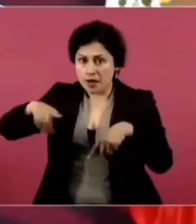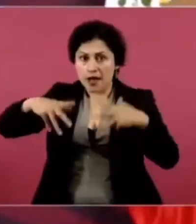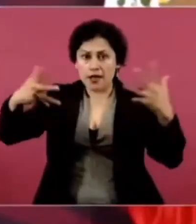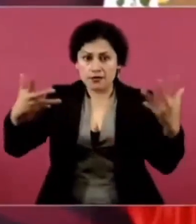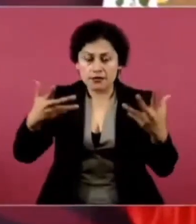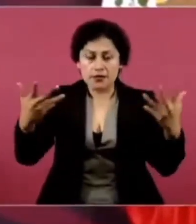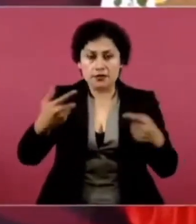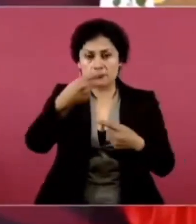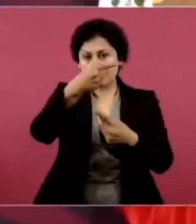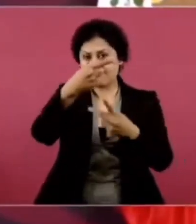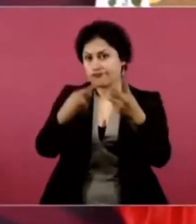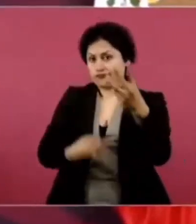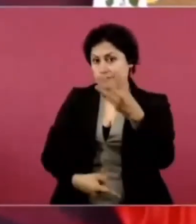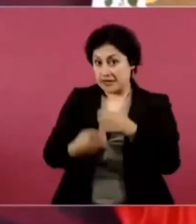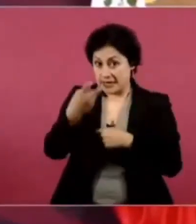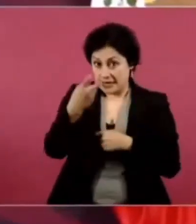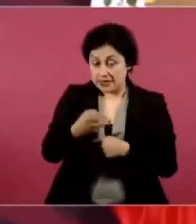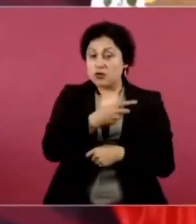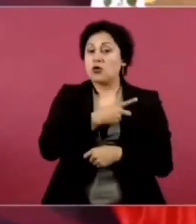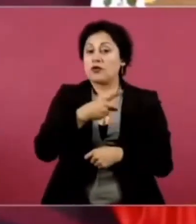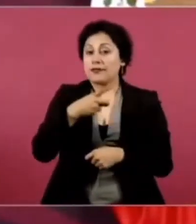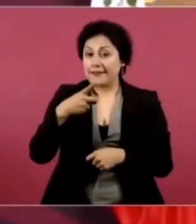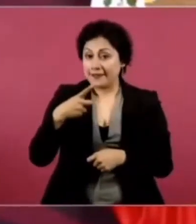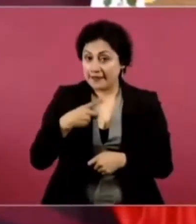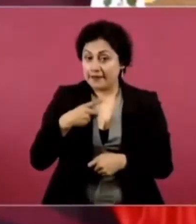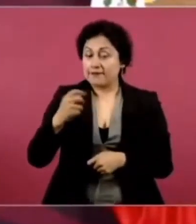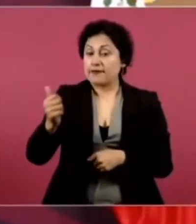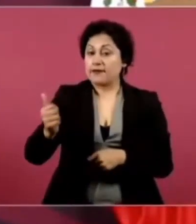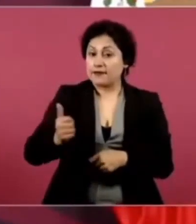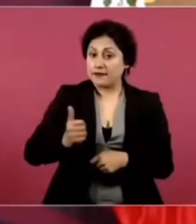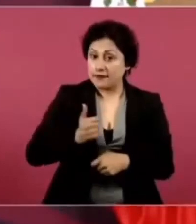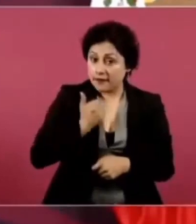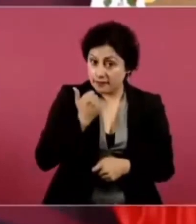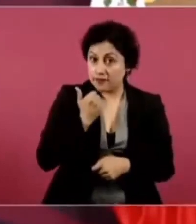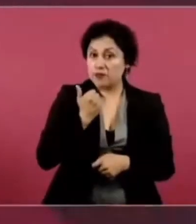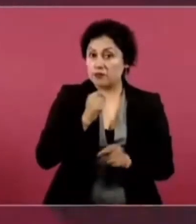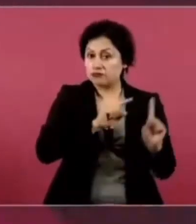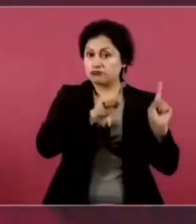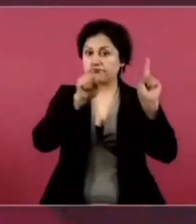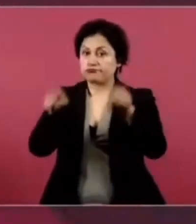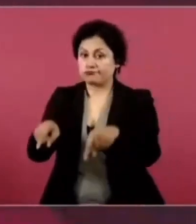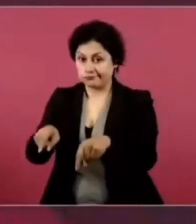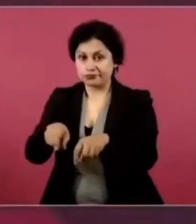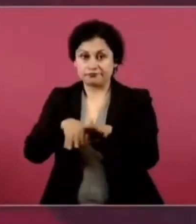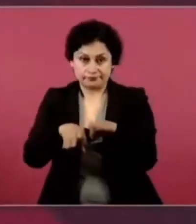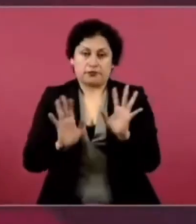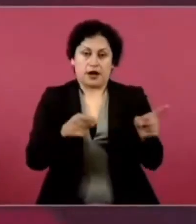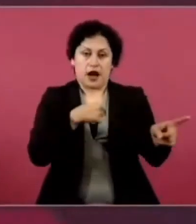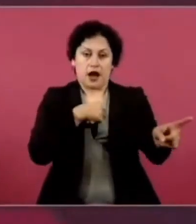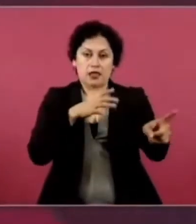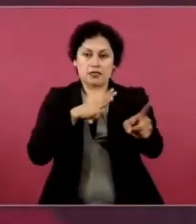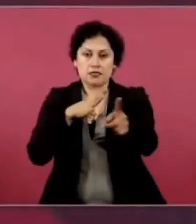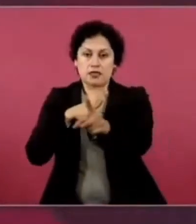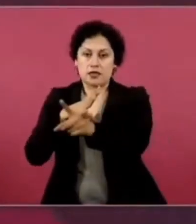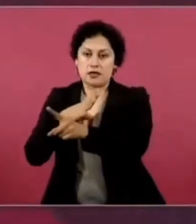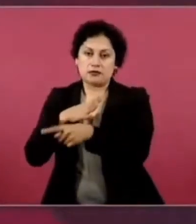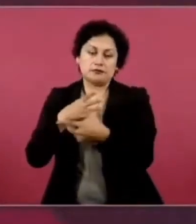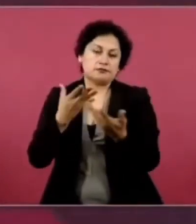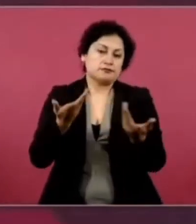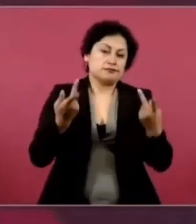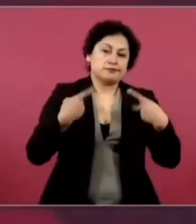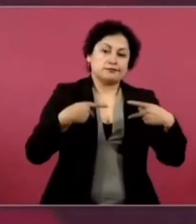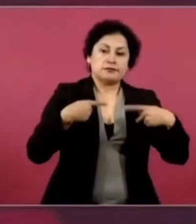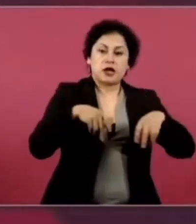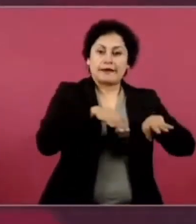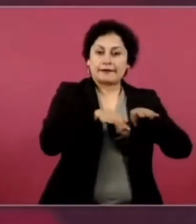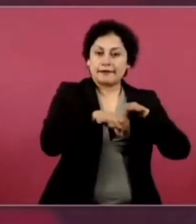aprovecharse. Ya se tiene obreros